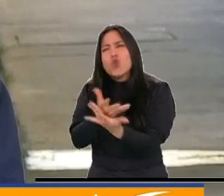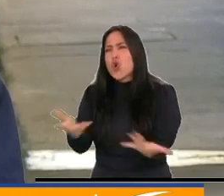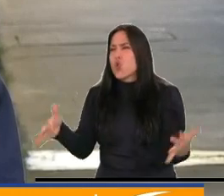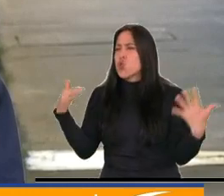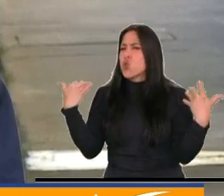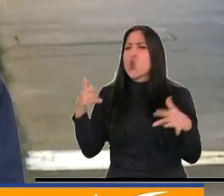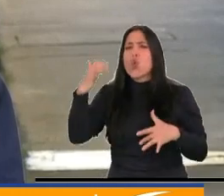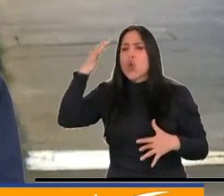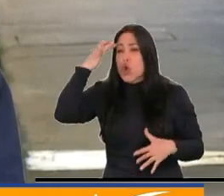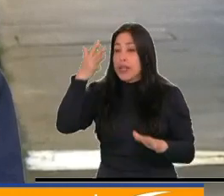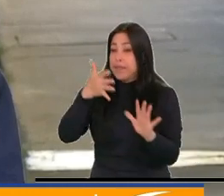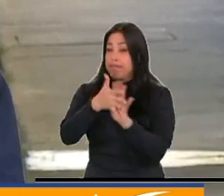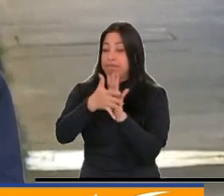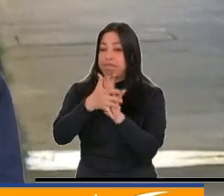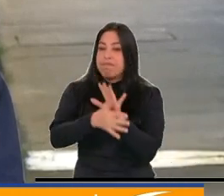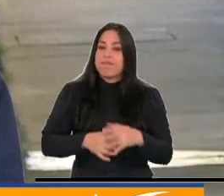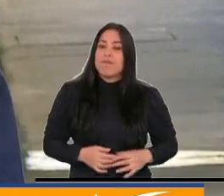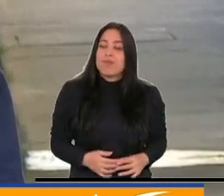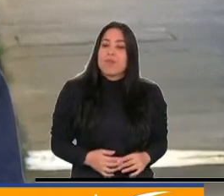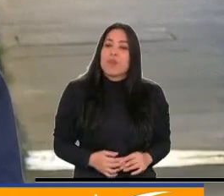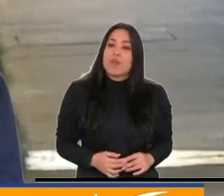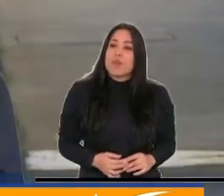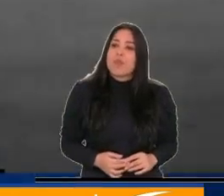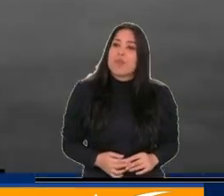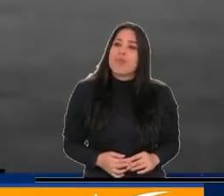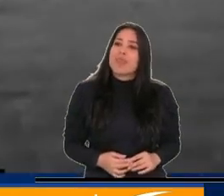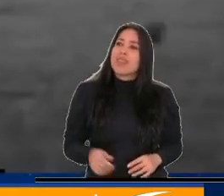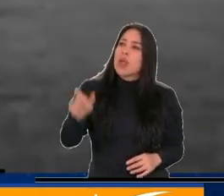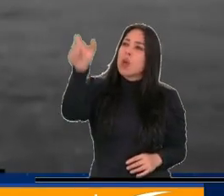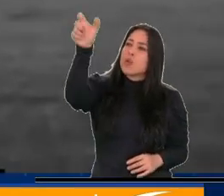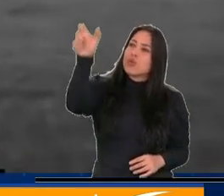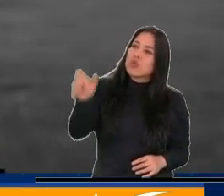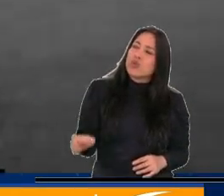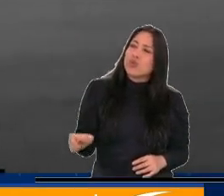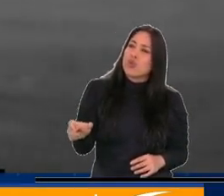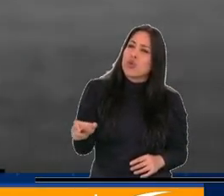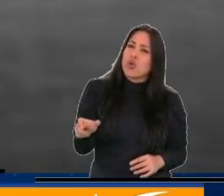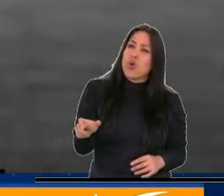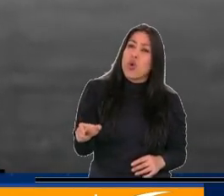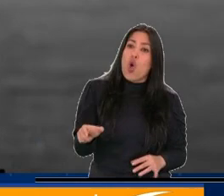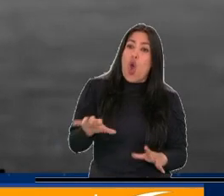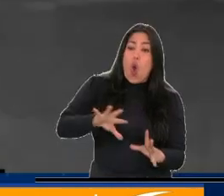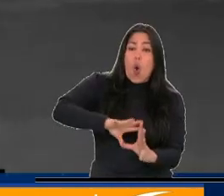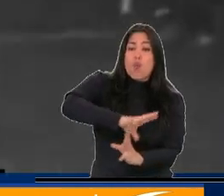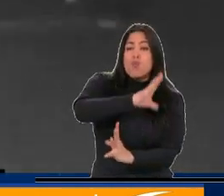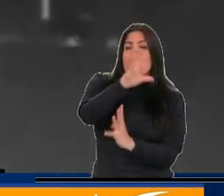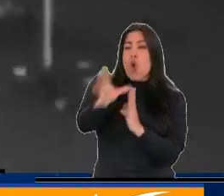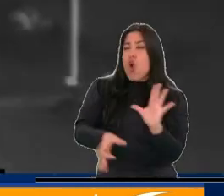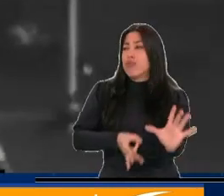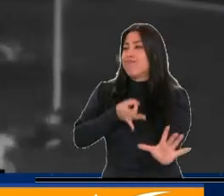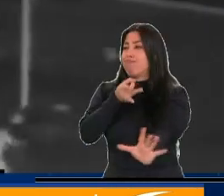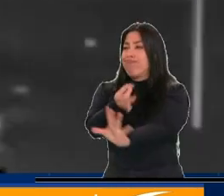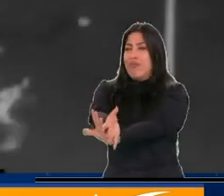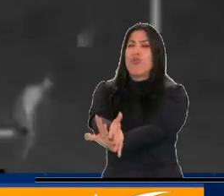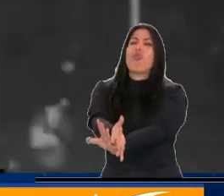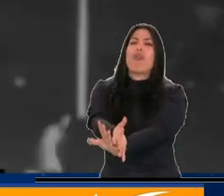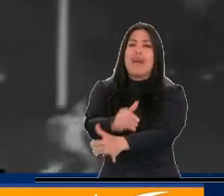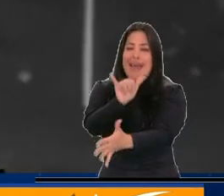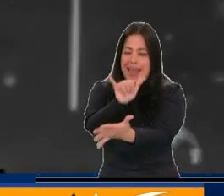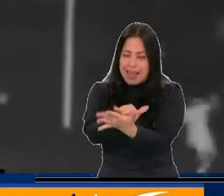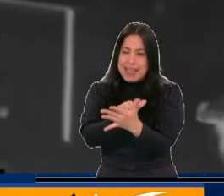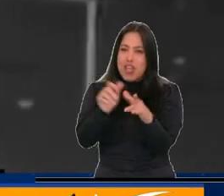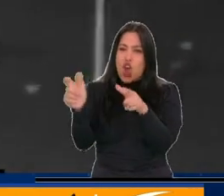era el mejor jugador del mundo, por eso le nominaron